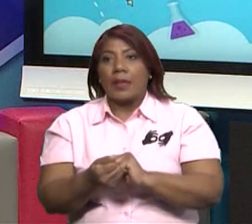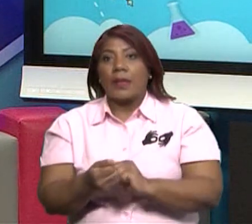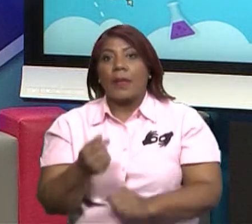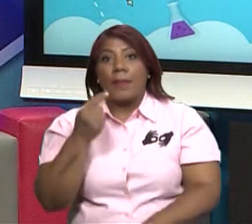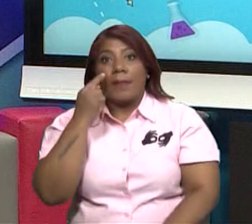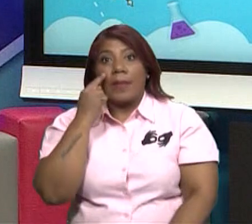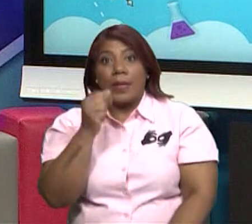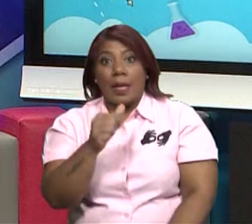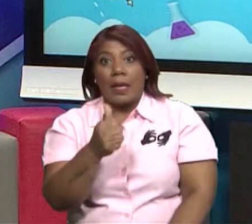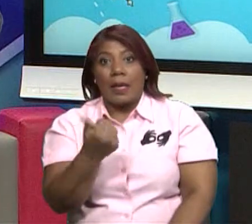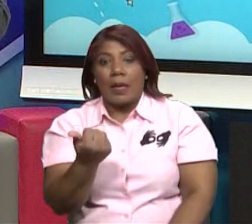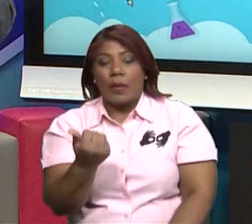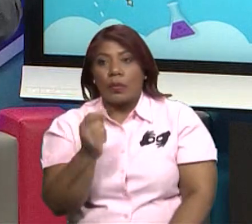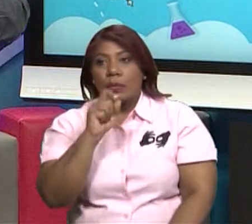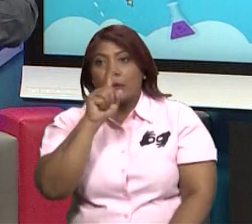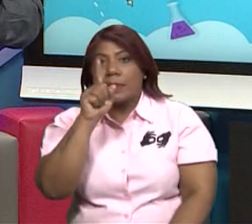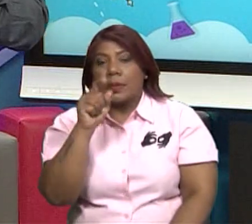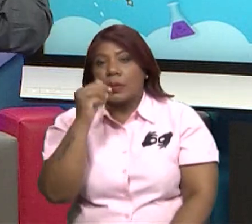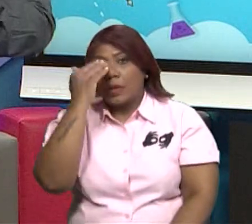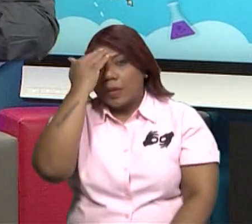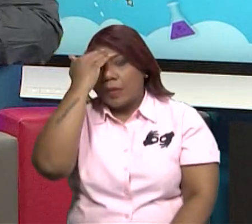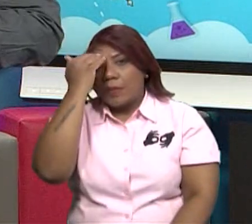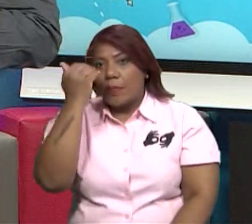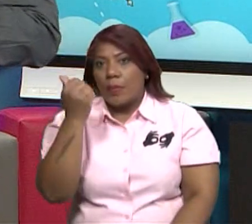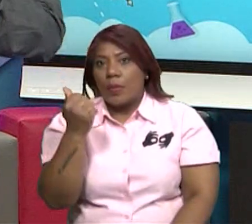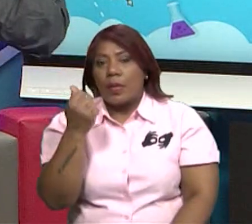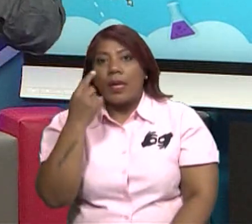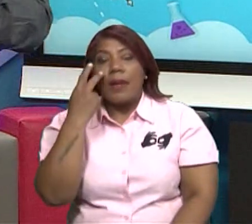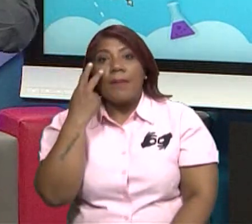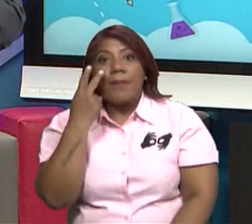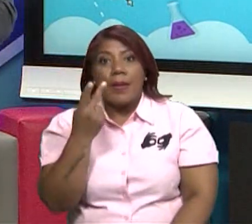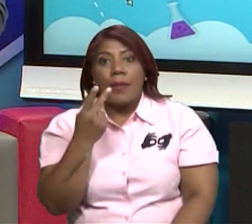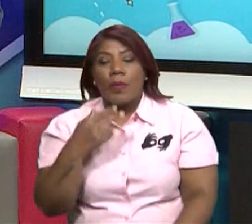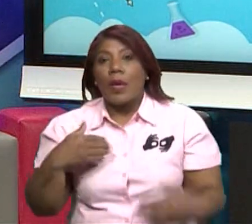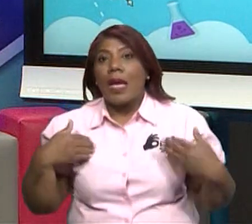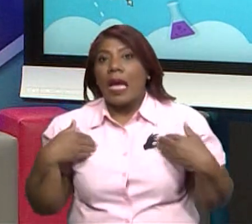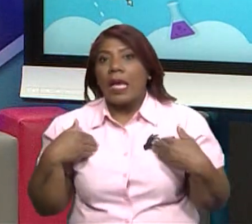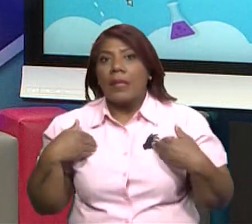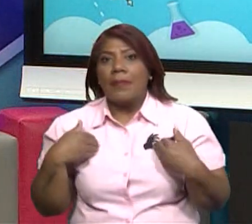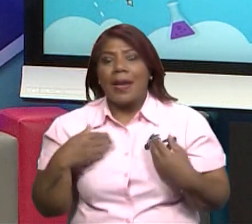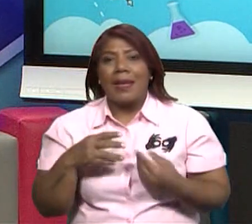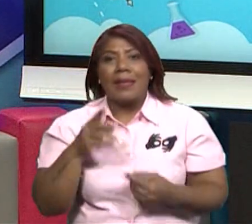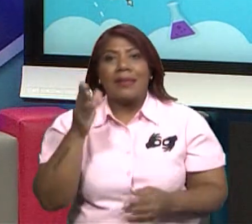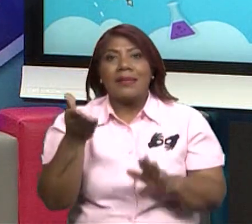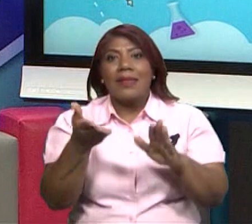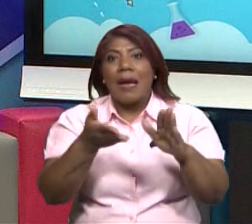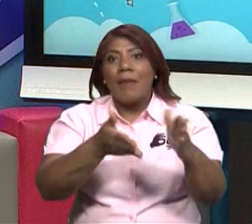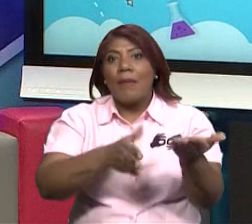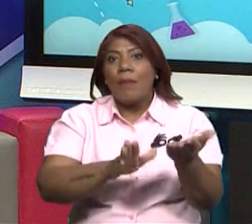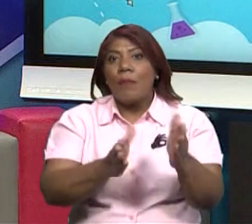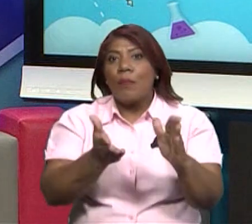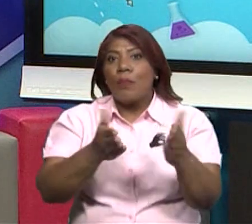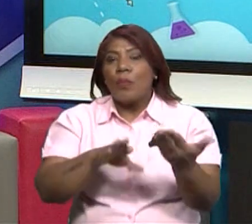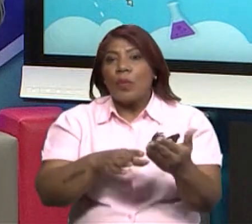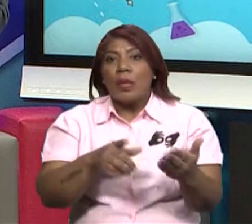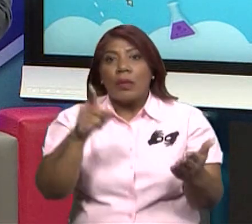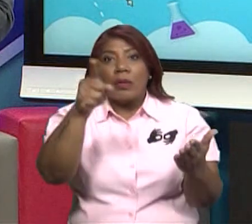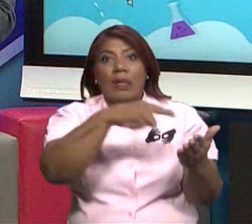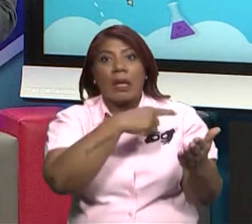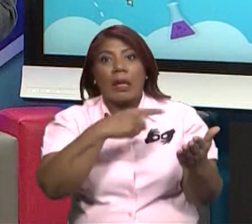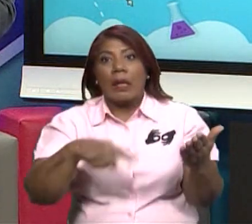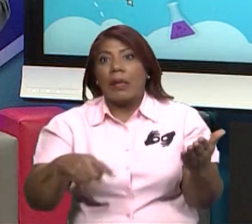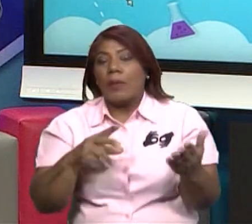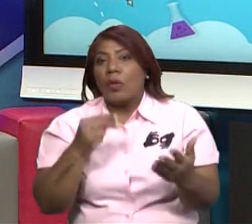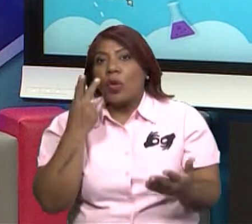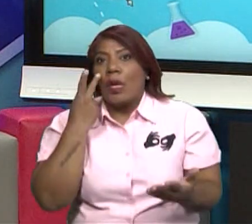pregunta que tenemos aquí. ¿Por qué hay especies que se están extinguiendo? ¿Por qué hay especies que se están extinguiendo?